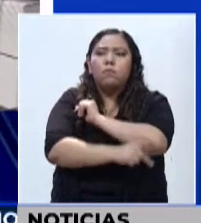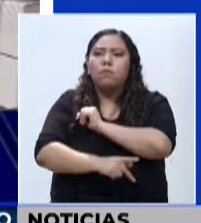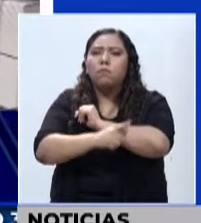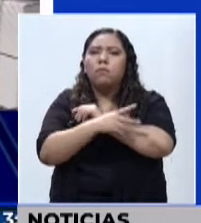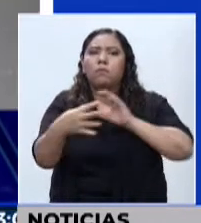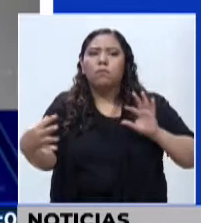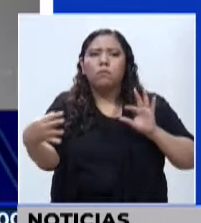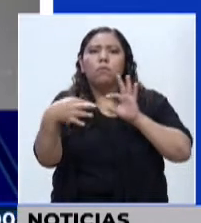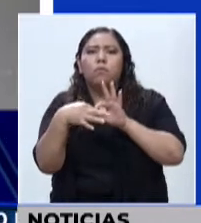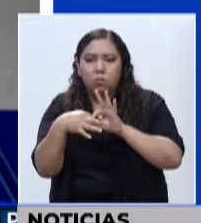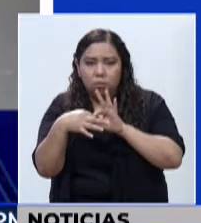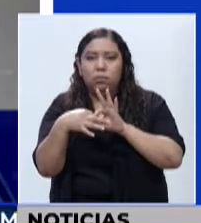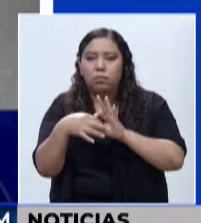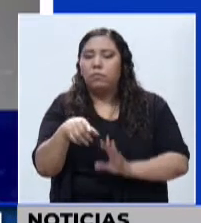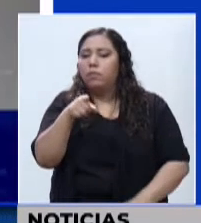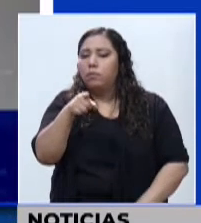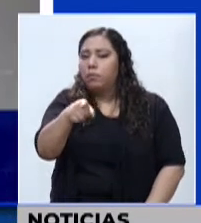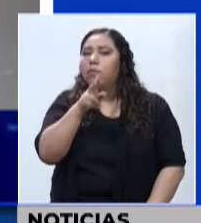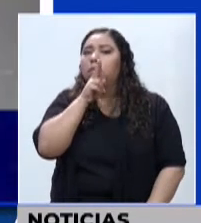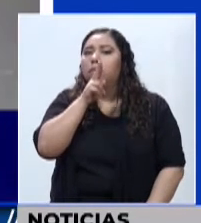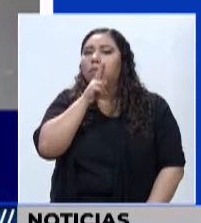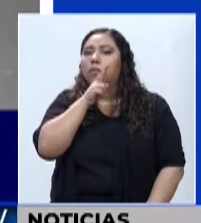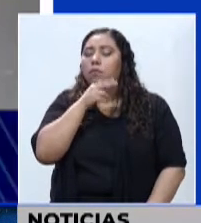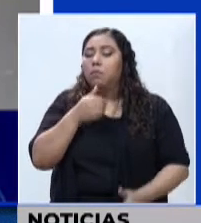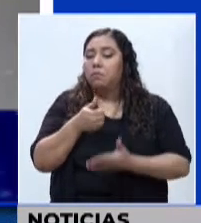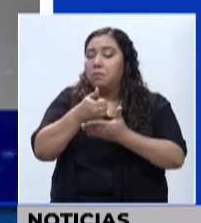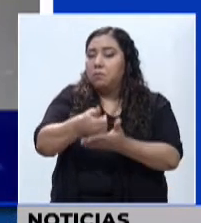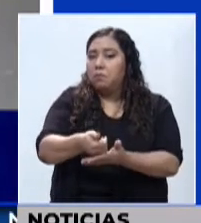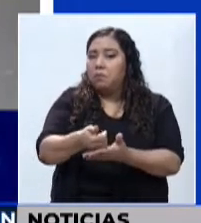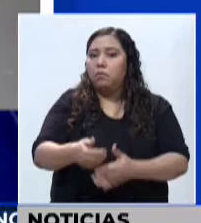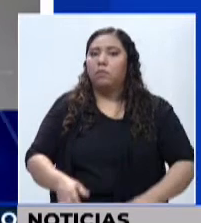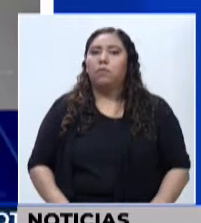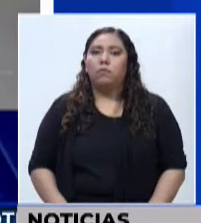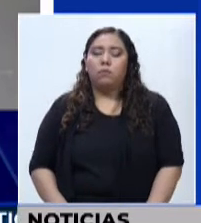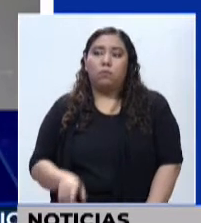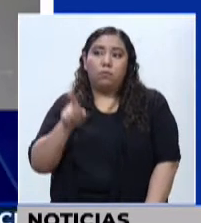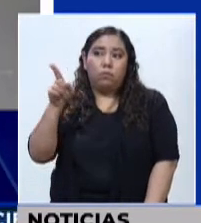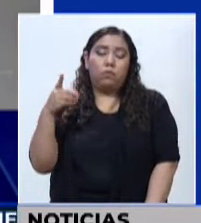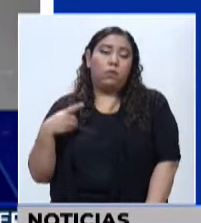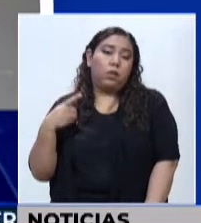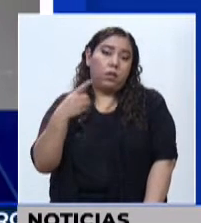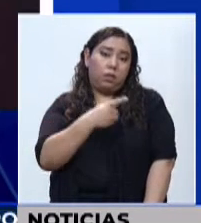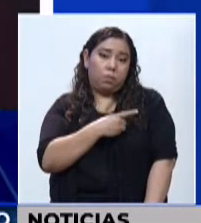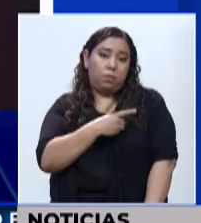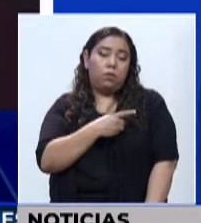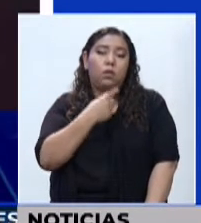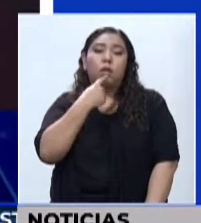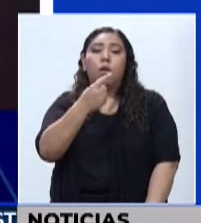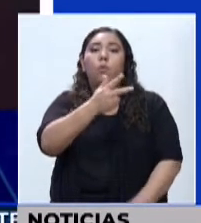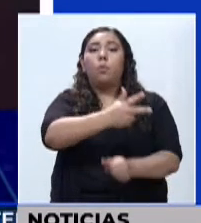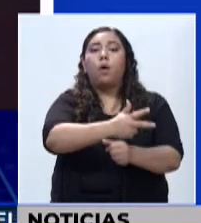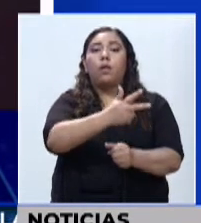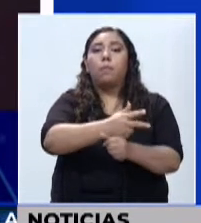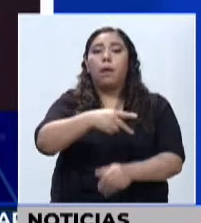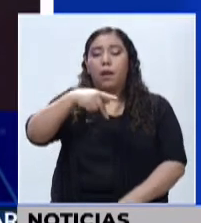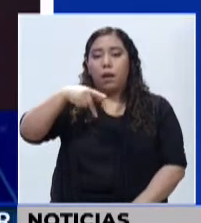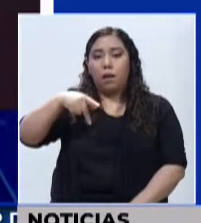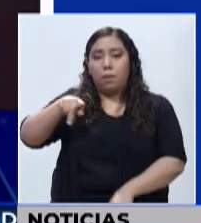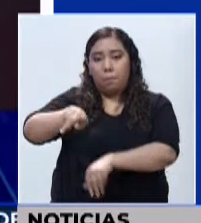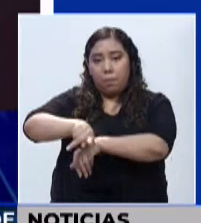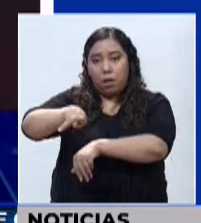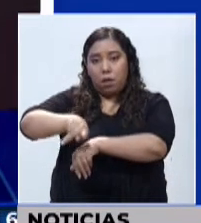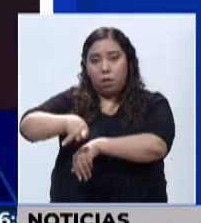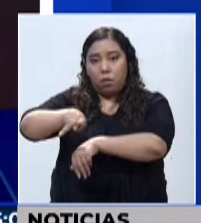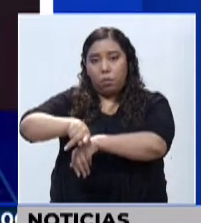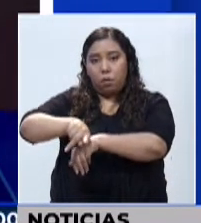Honduras como casos especiales. Además de Honduras, los senadores estadounidenses mencionaron a Guatemala y Paraguay, que son países